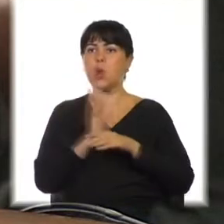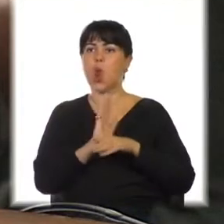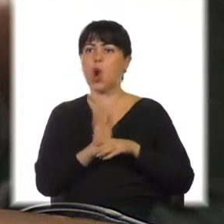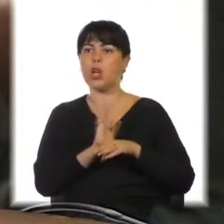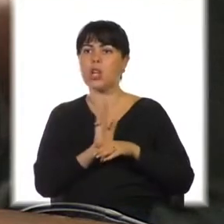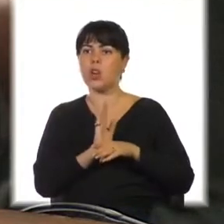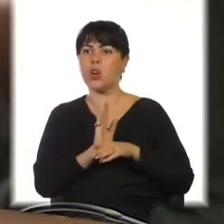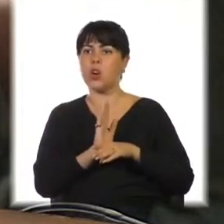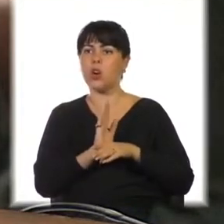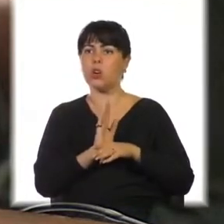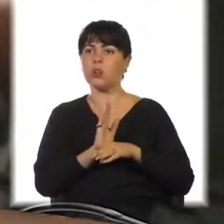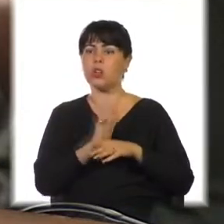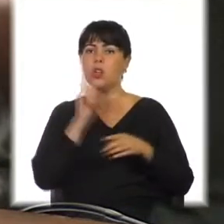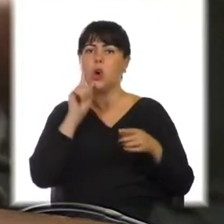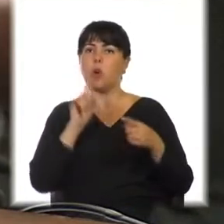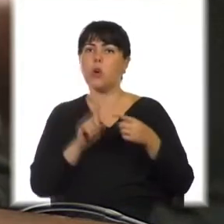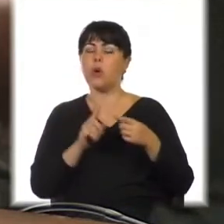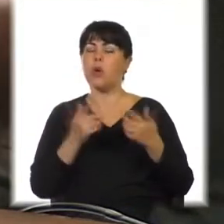objetivo.